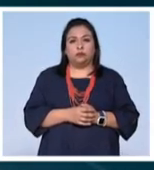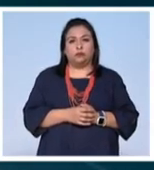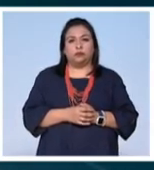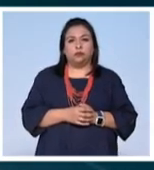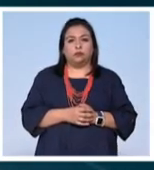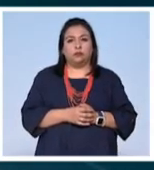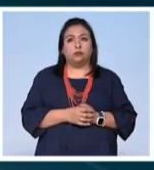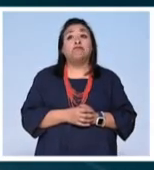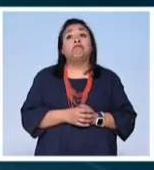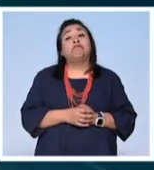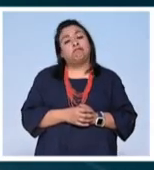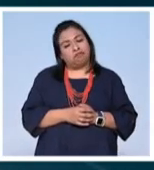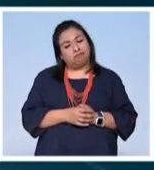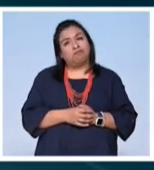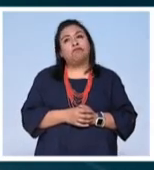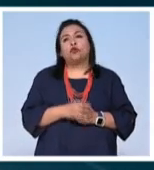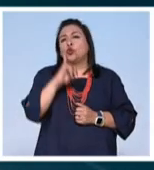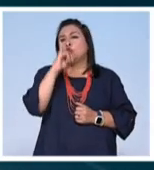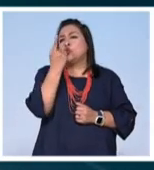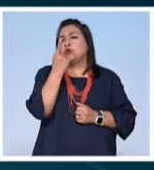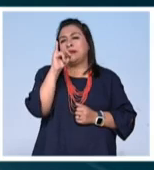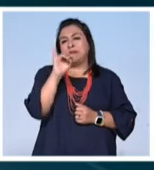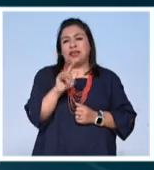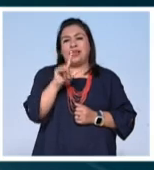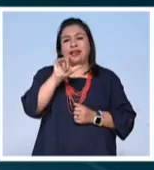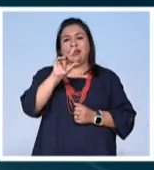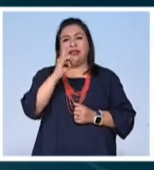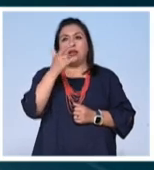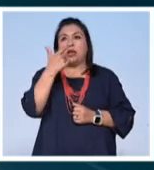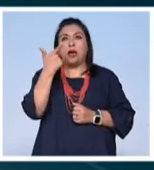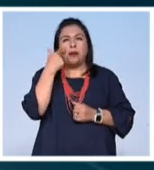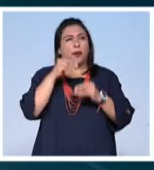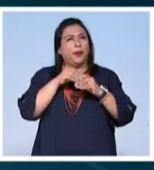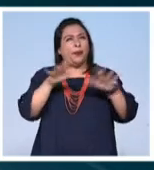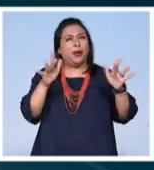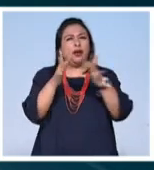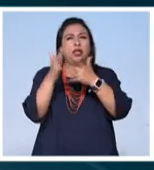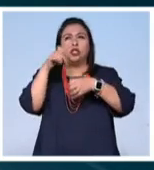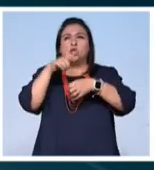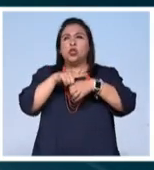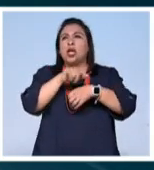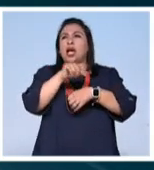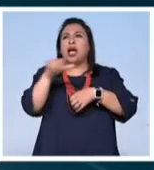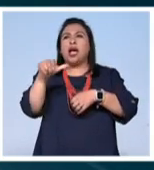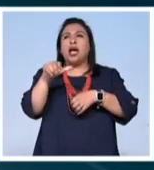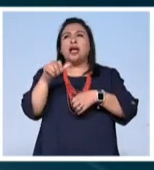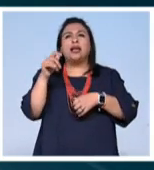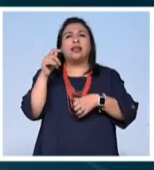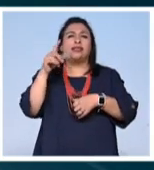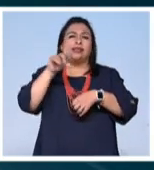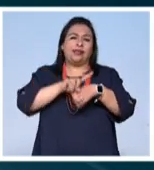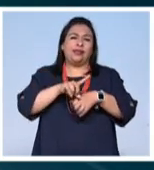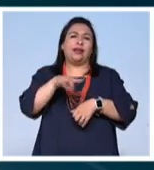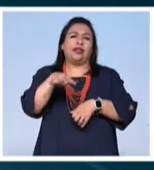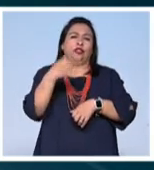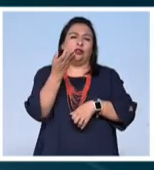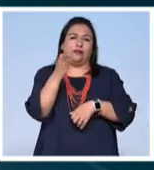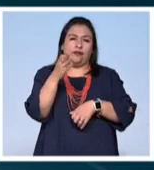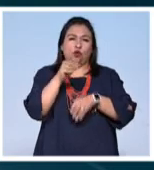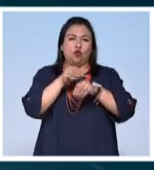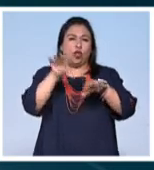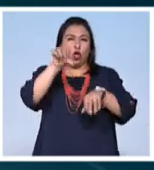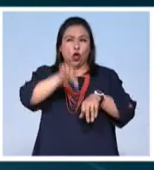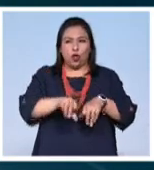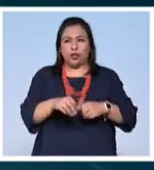bueno pues una sola imagen de Lady Gaga desborda las redes sociales en pleno San Valentín esta es tendencia